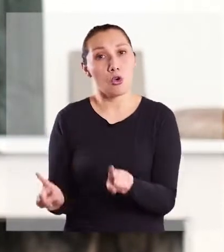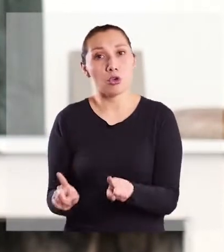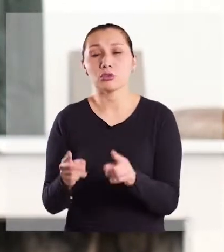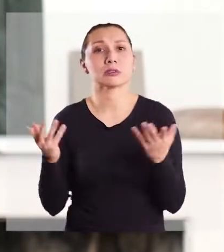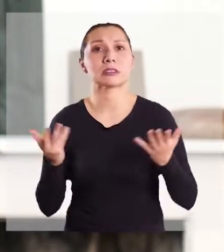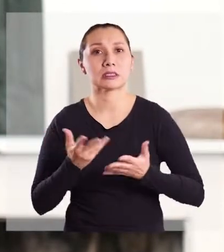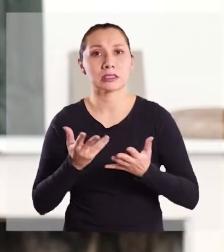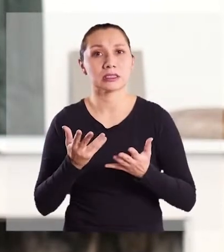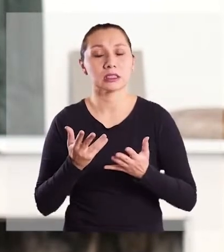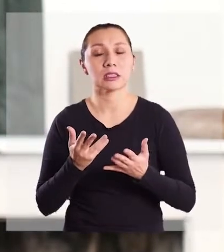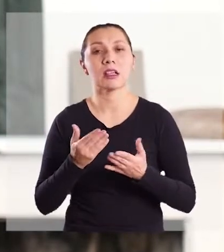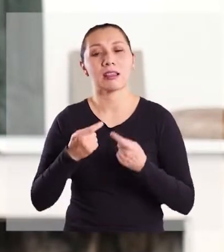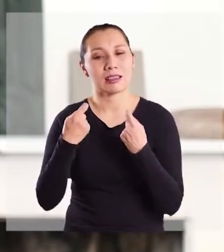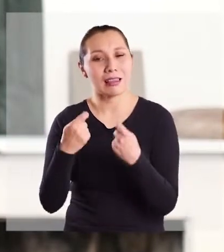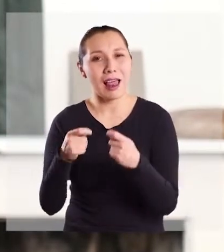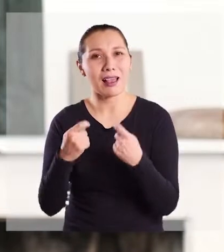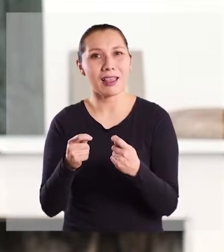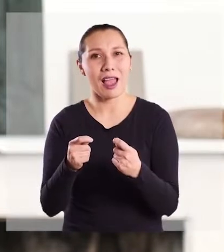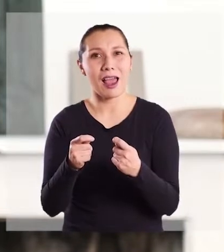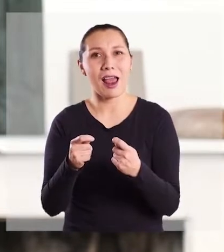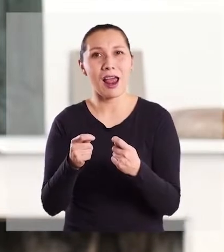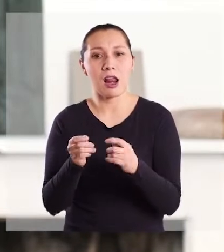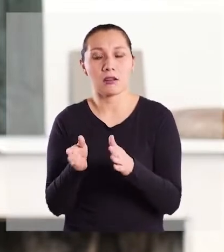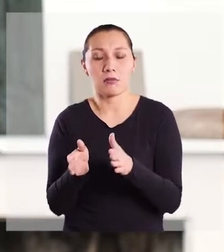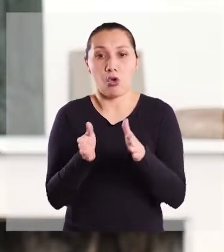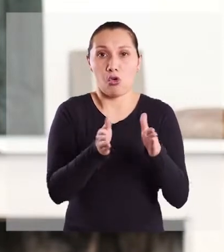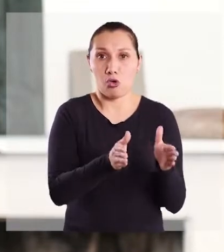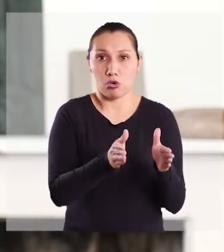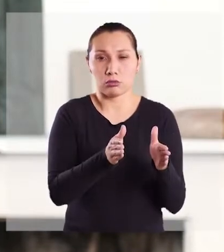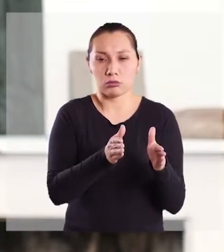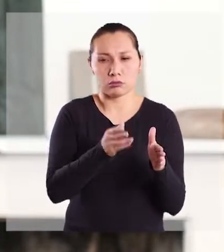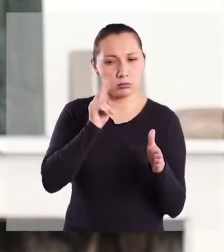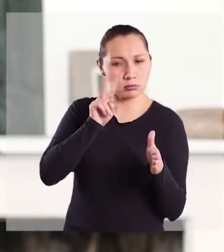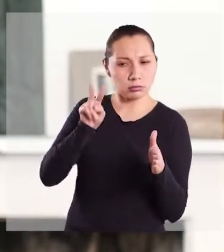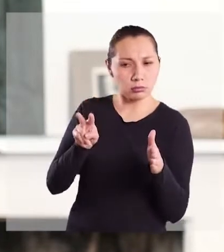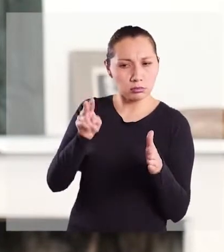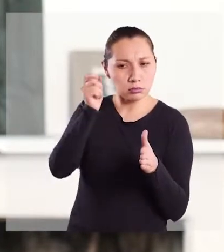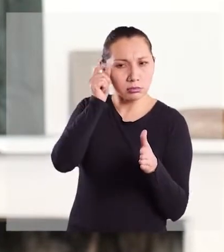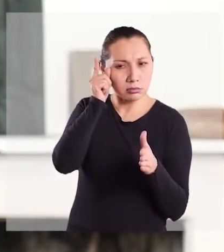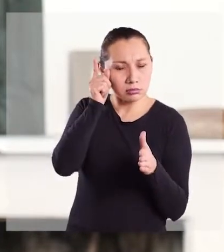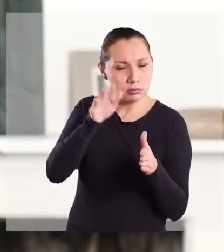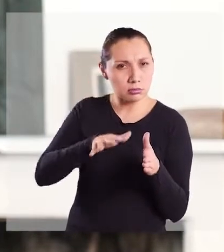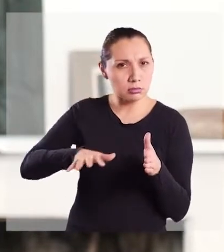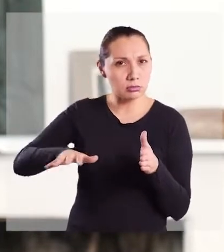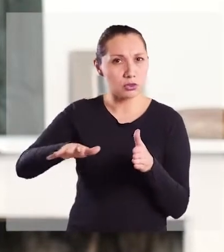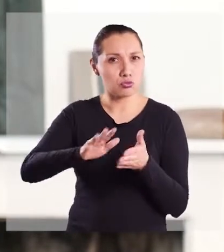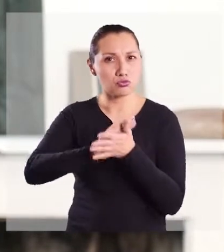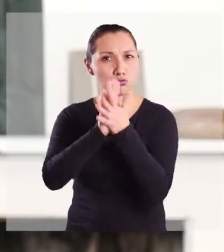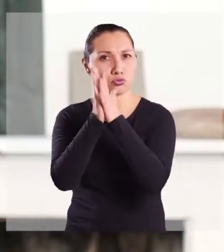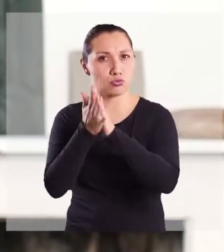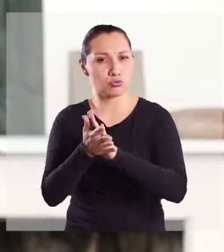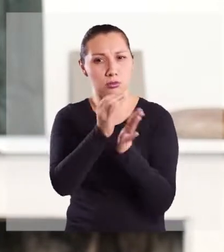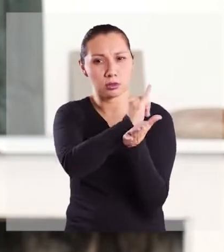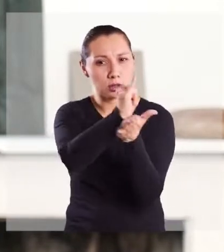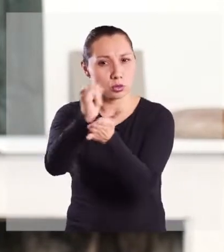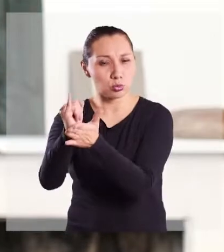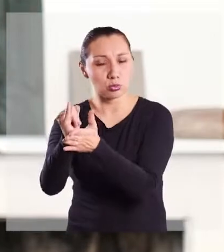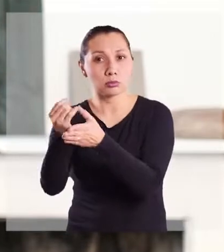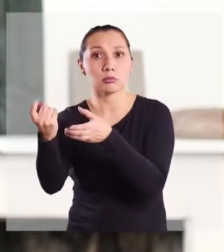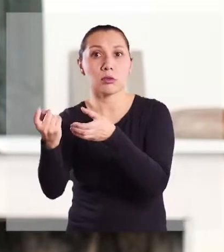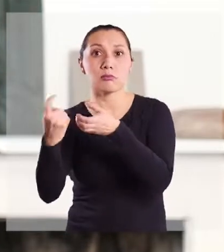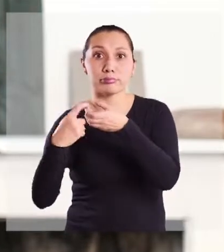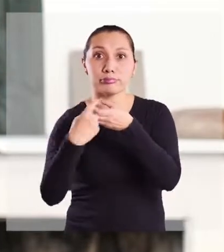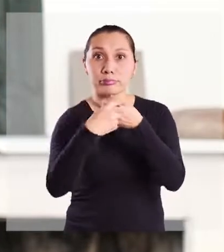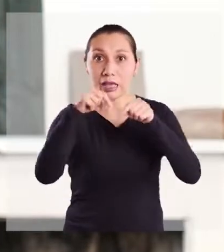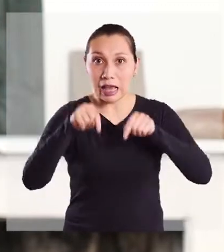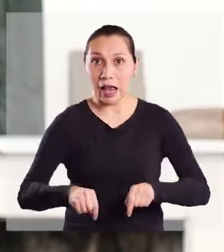otro también, tratar de, por el otro lado, entender que esto, todas las instituciones que